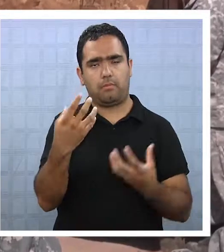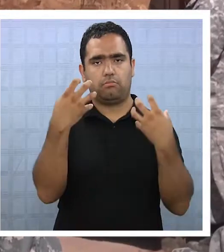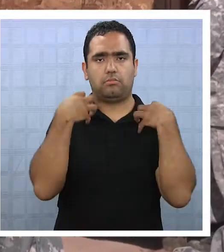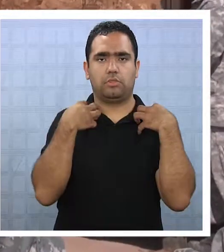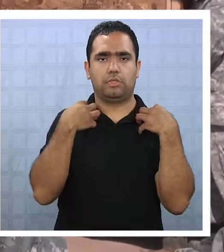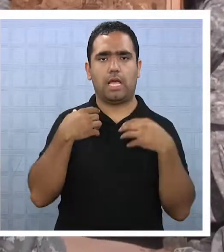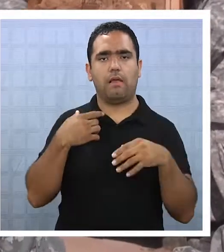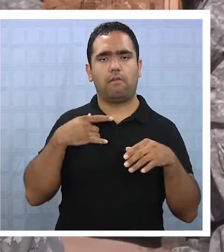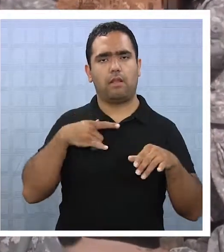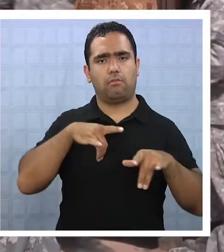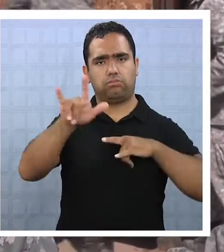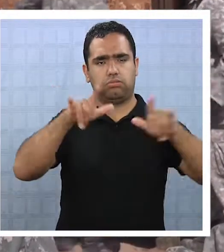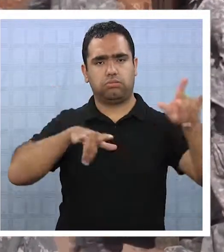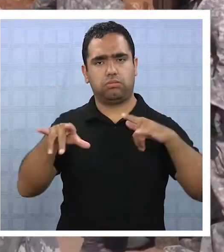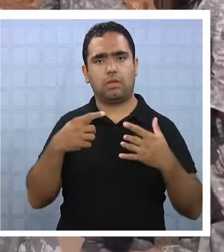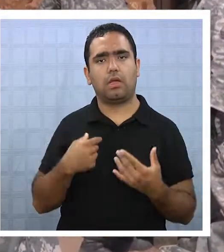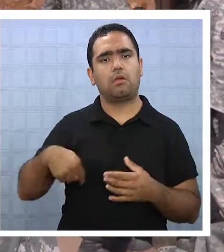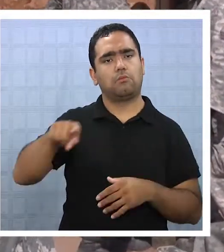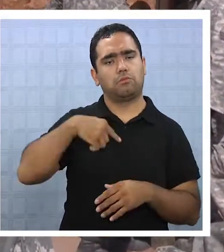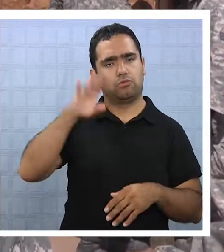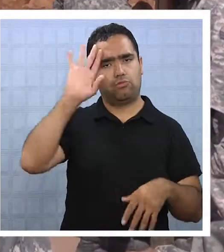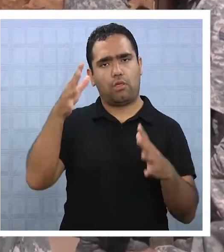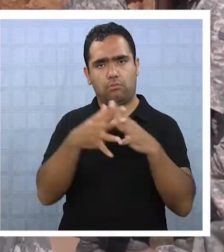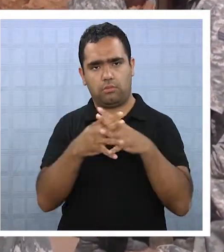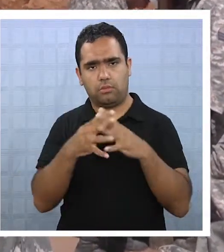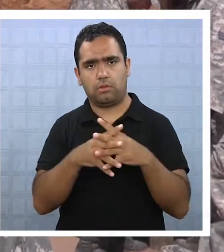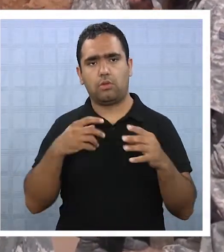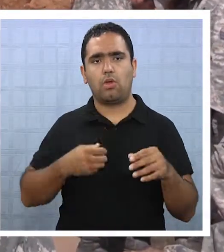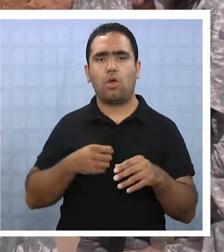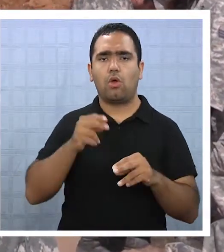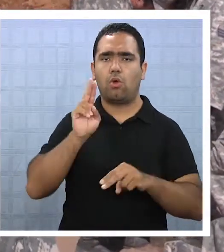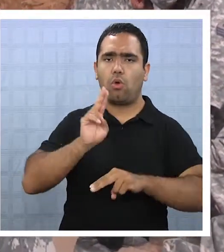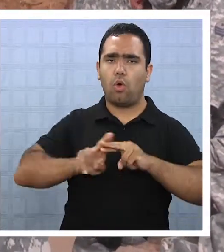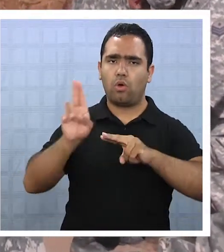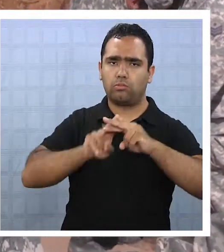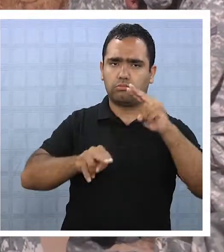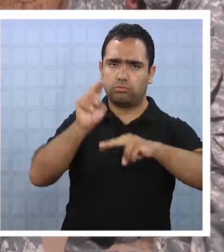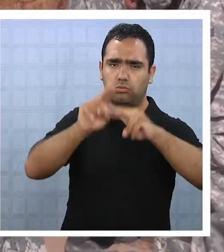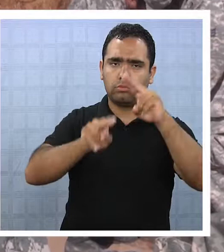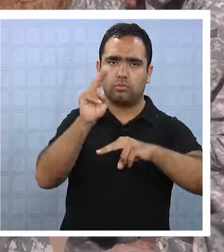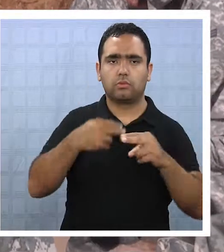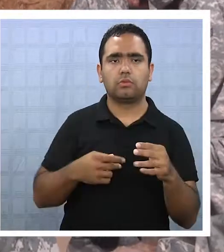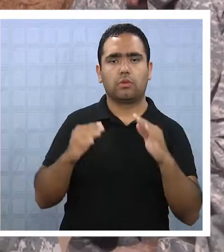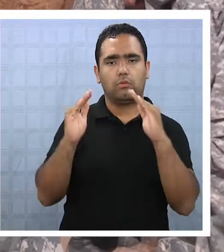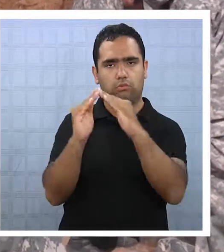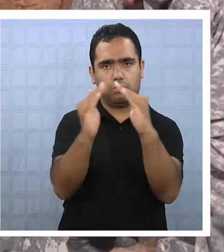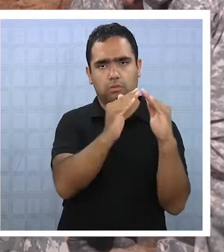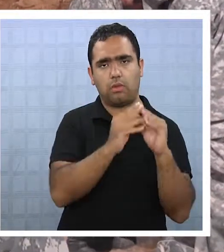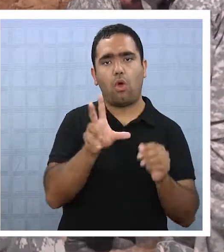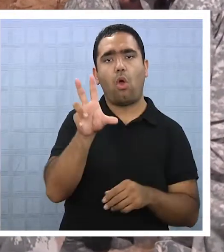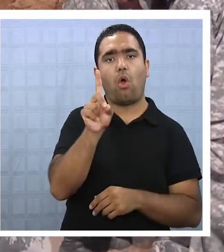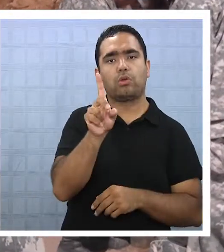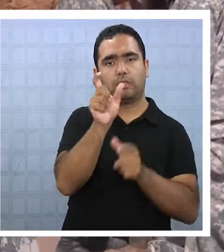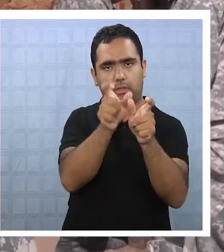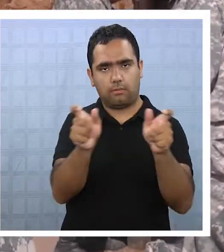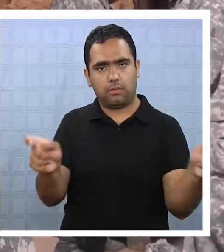primera brigada aérea está trabajando y apoyando en la construcción de medias aguas con 80 funcionarios,